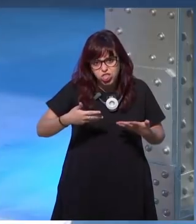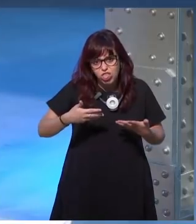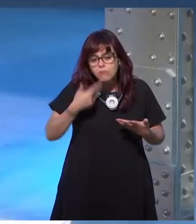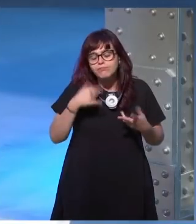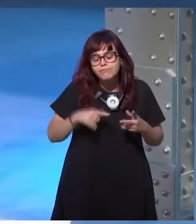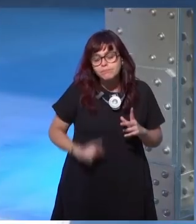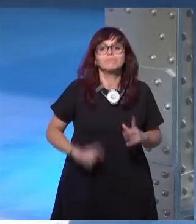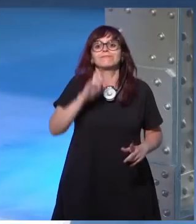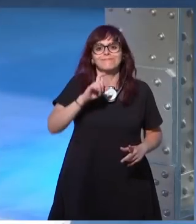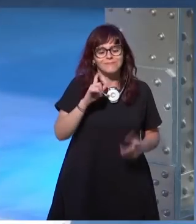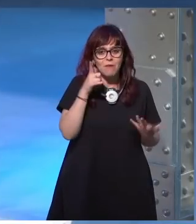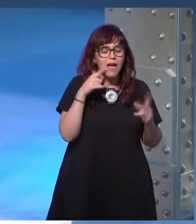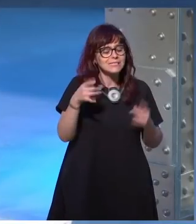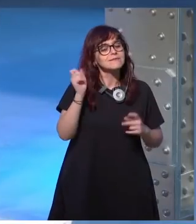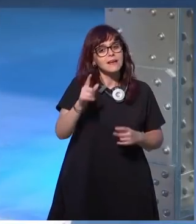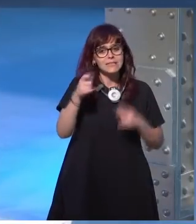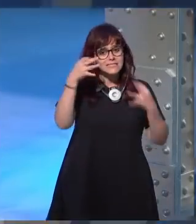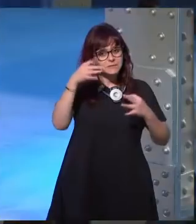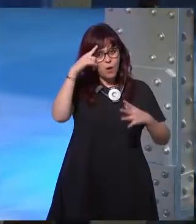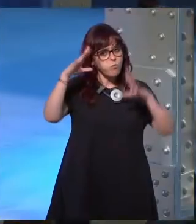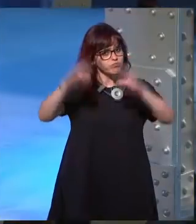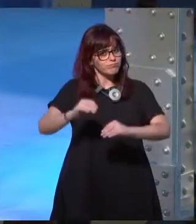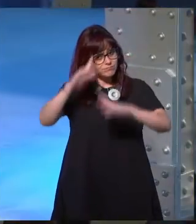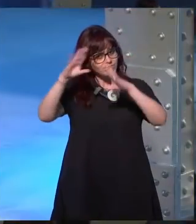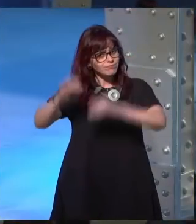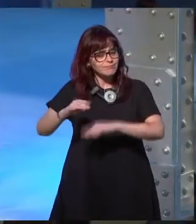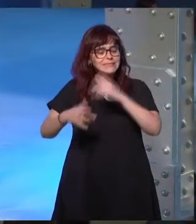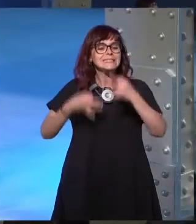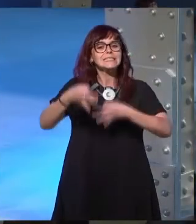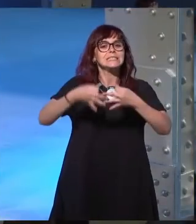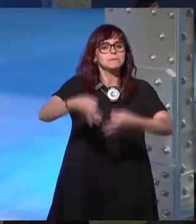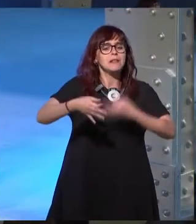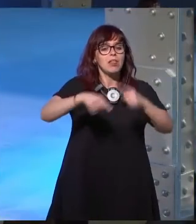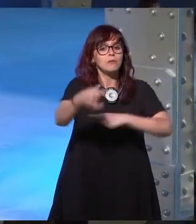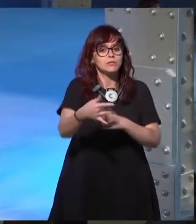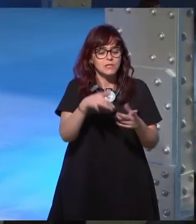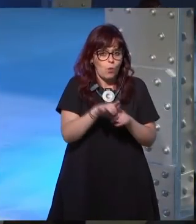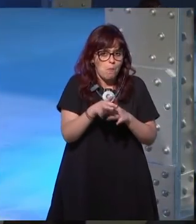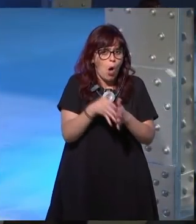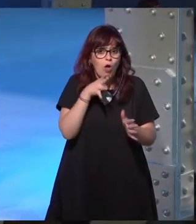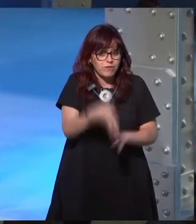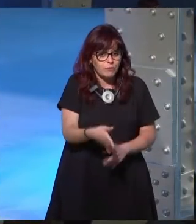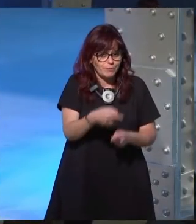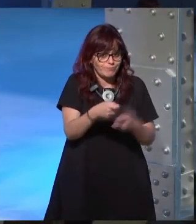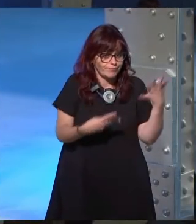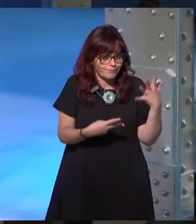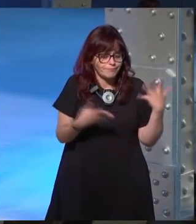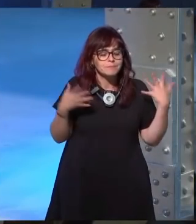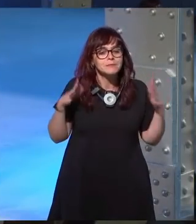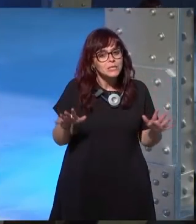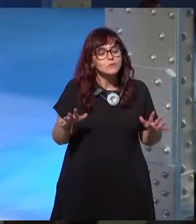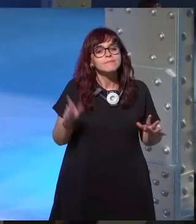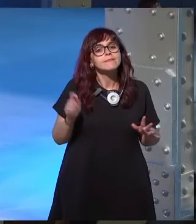vamos detrás de cada bloqueo y de cada parón de esto suele haber muchos motivos puede haber todo tipo de motivos pero